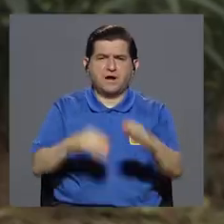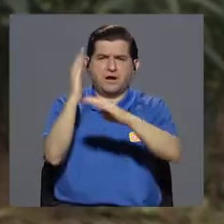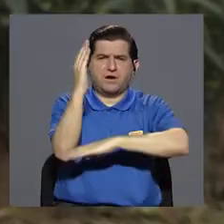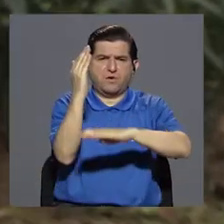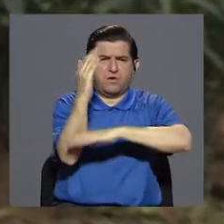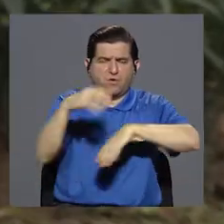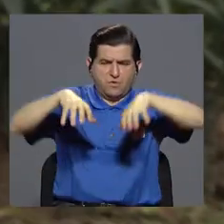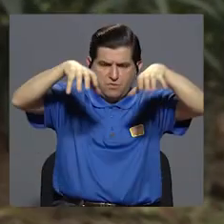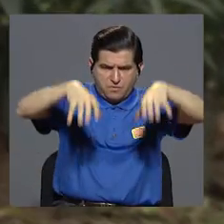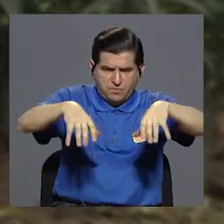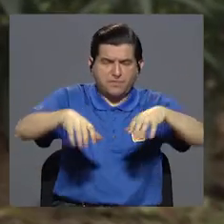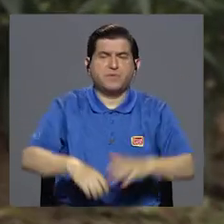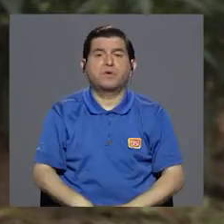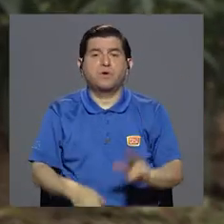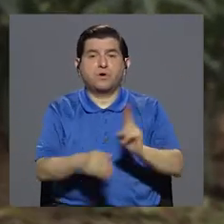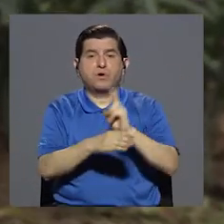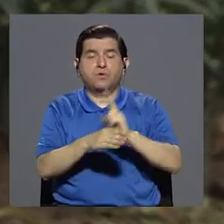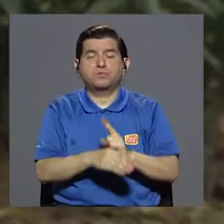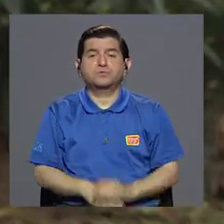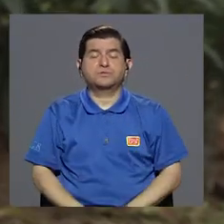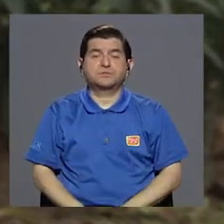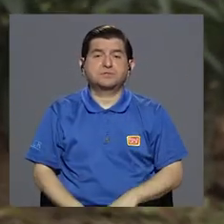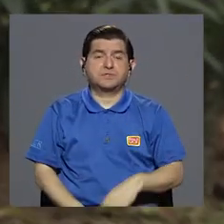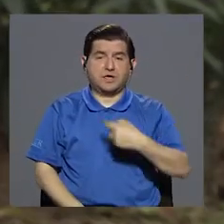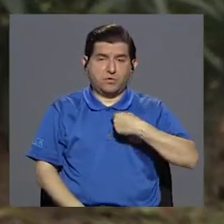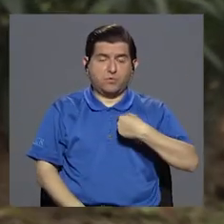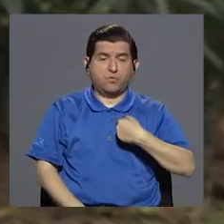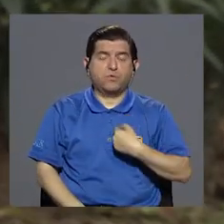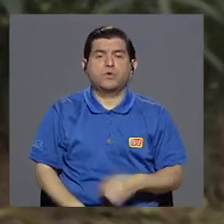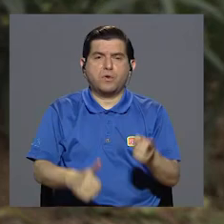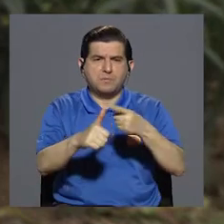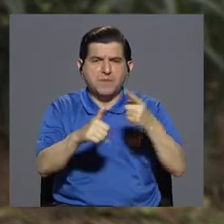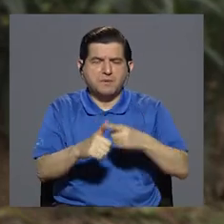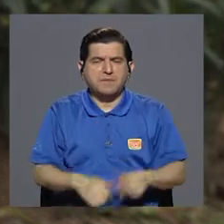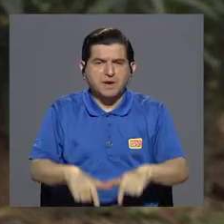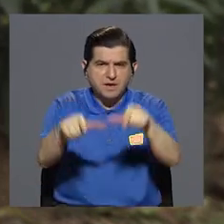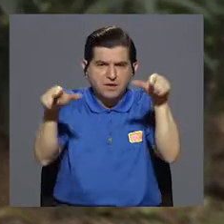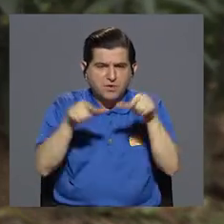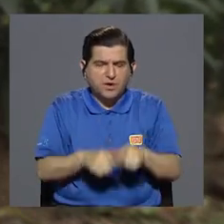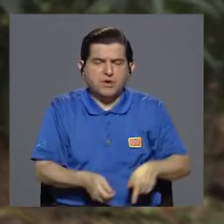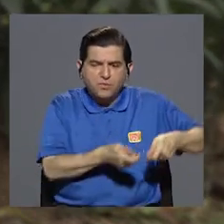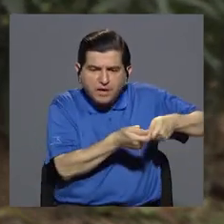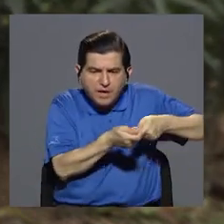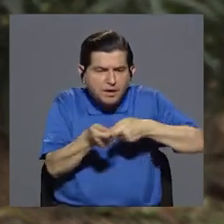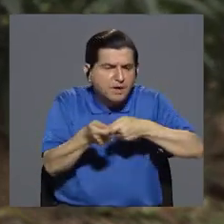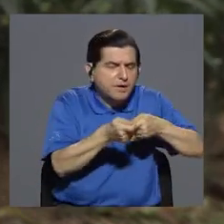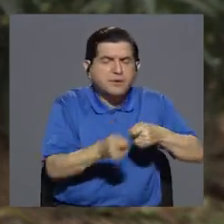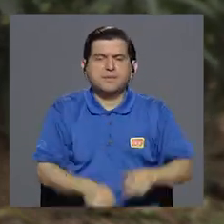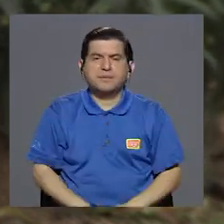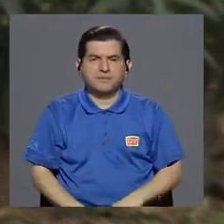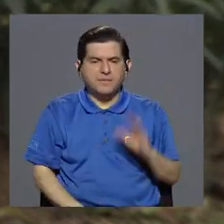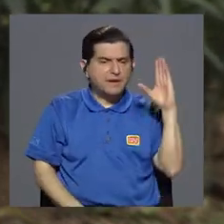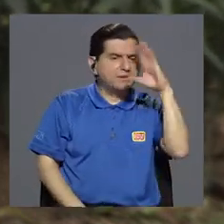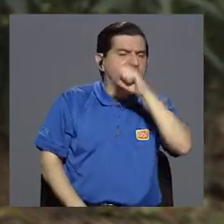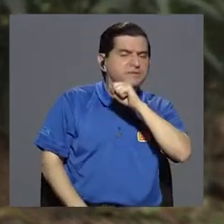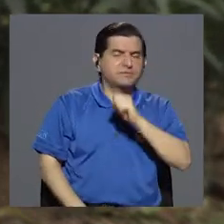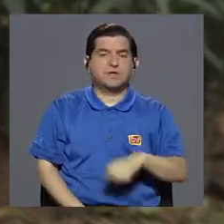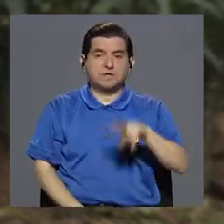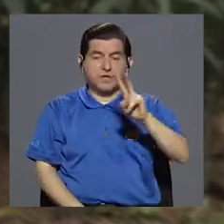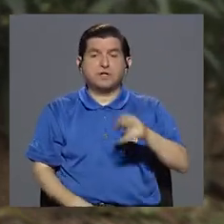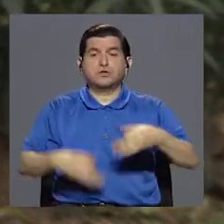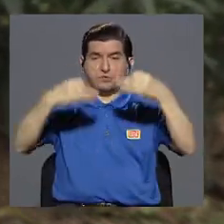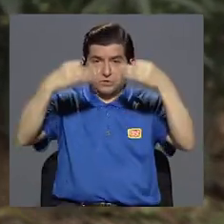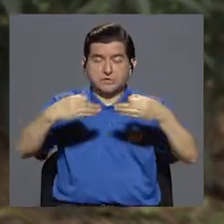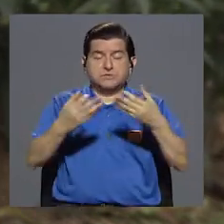con eso. Se recomienda, por ejemplo, usar un palo, un garabato para tocar el terreno antes de ponerse a trabajar con eso. Y ahí tenemos dos medidas de